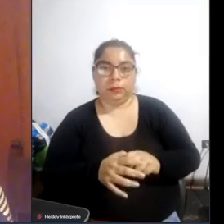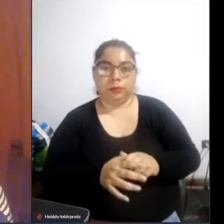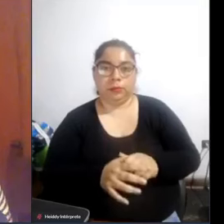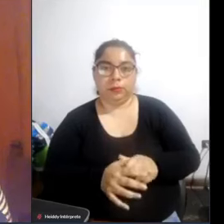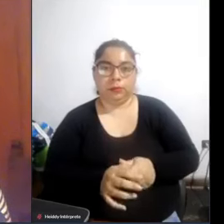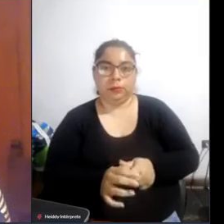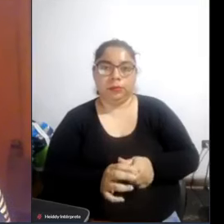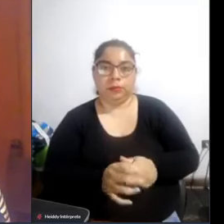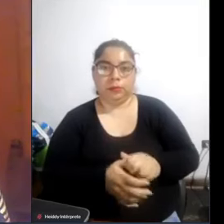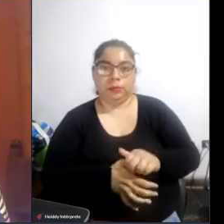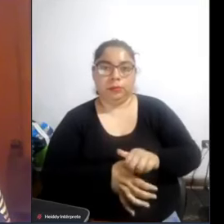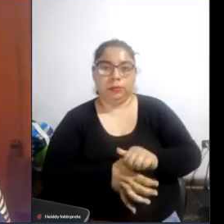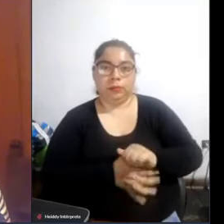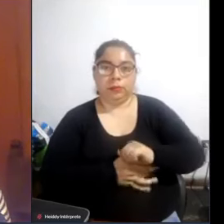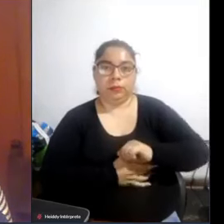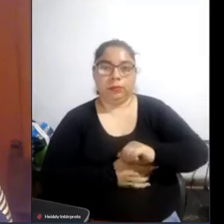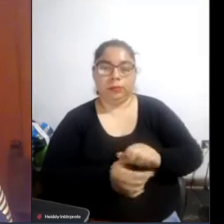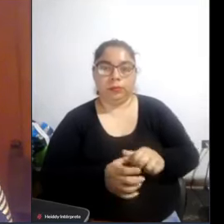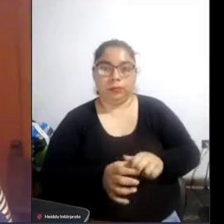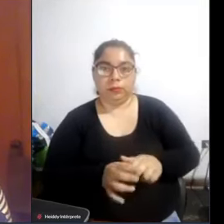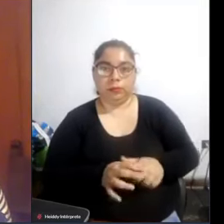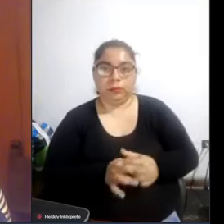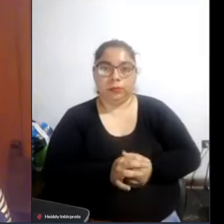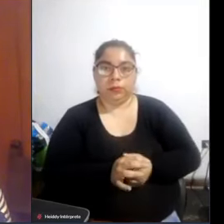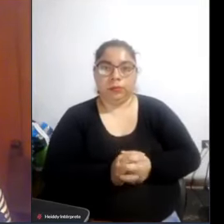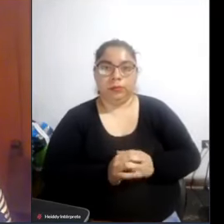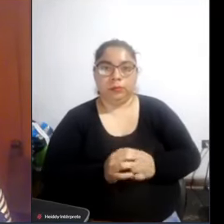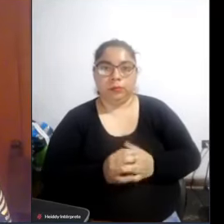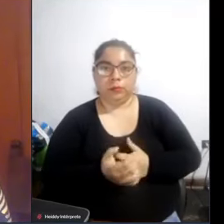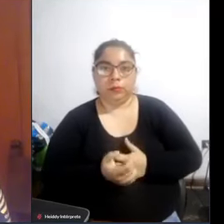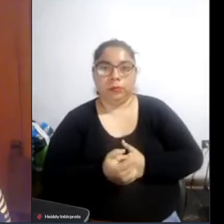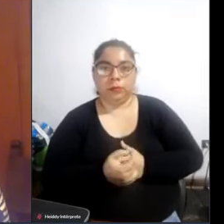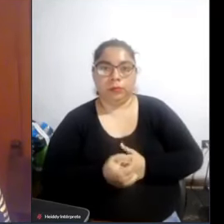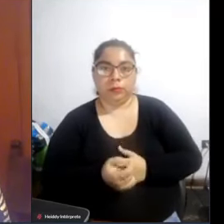se ha silenciado todo está bien correcto tu micrófono está en verde